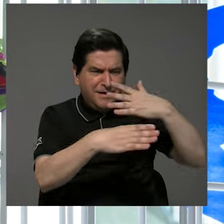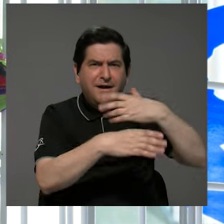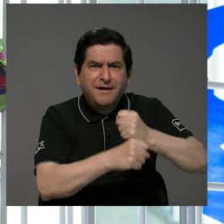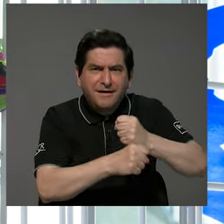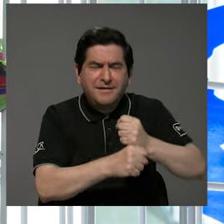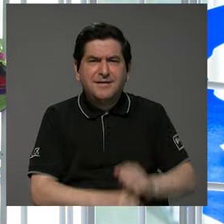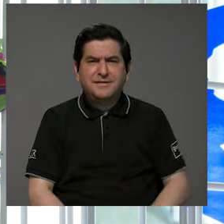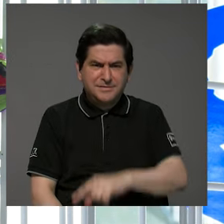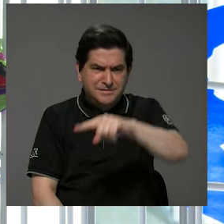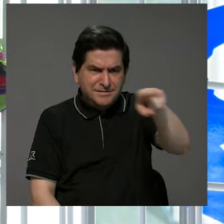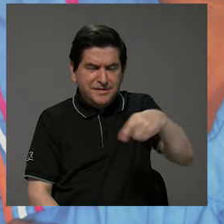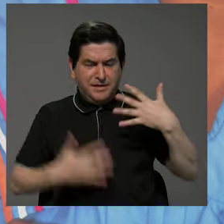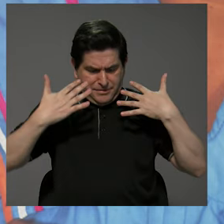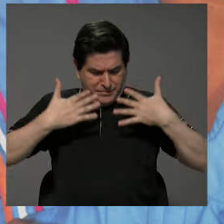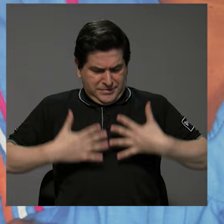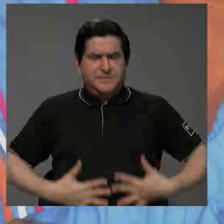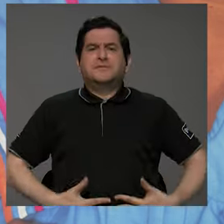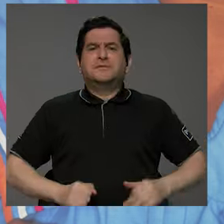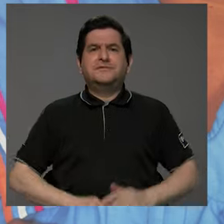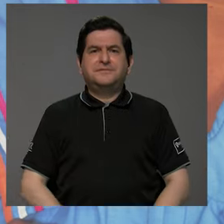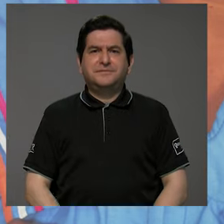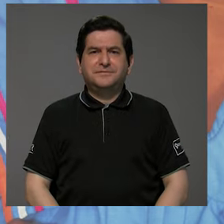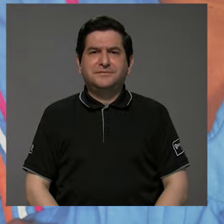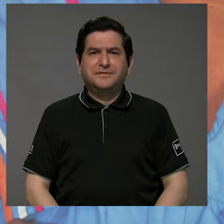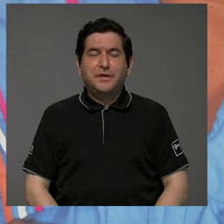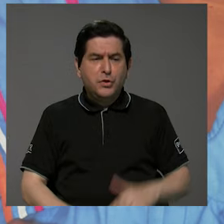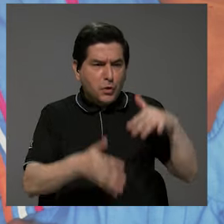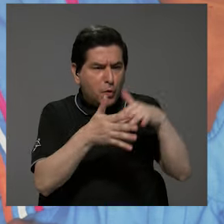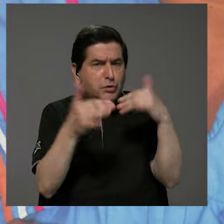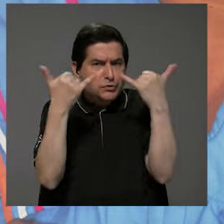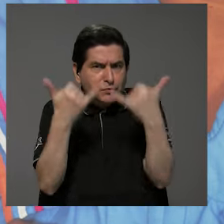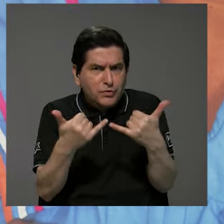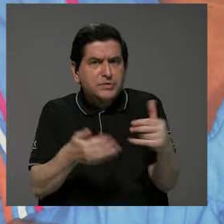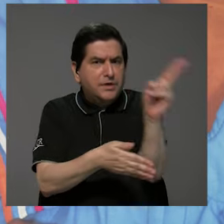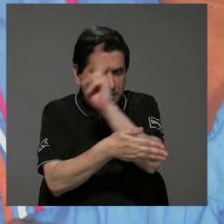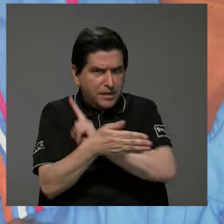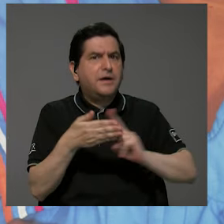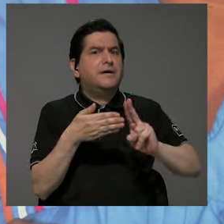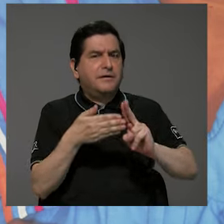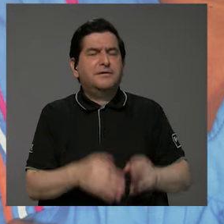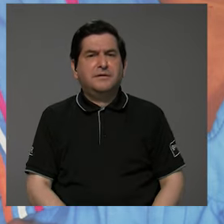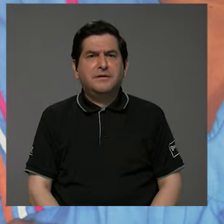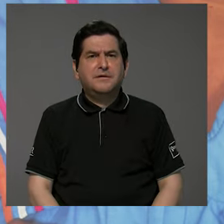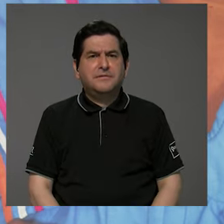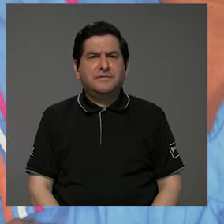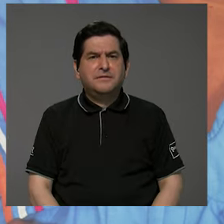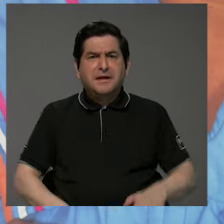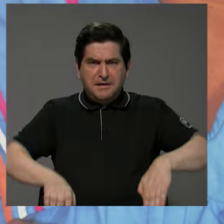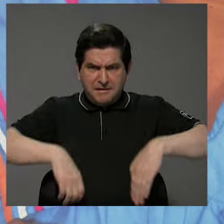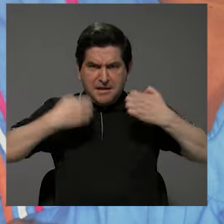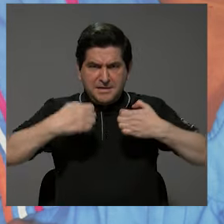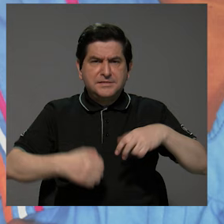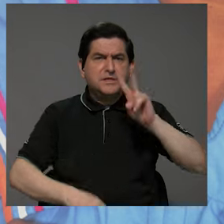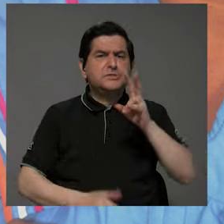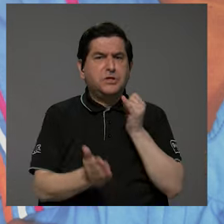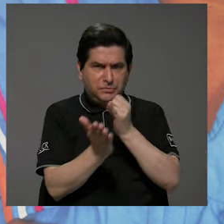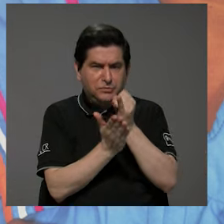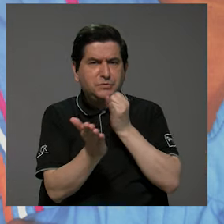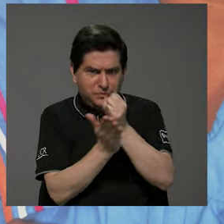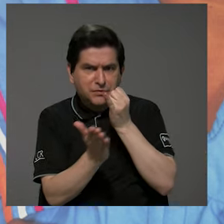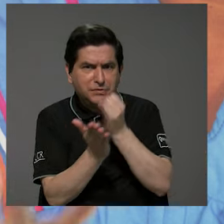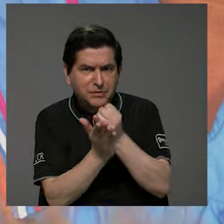del vestido, que ha sido estudiada desde la universidad, por ejemplo, hay un par de investigaciones,